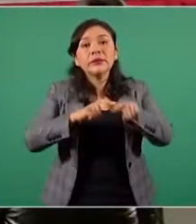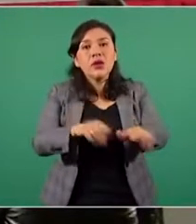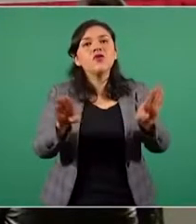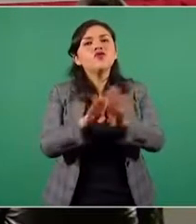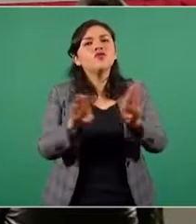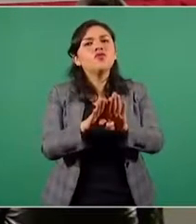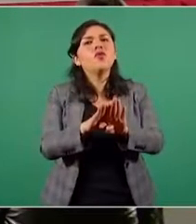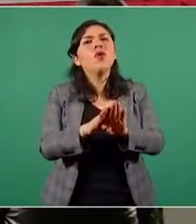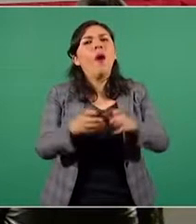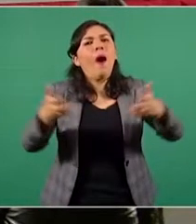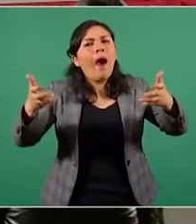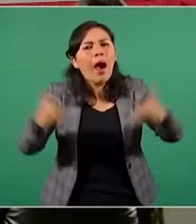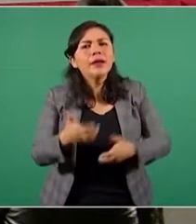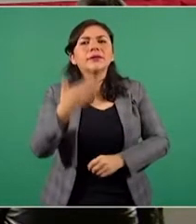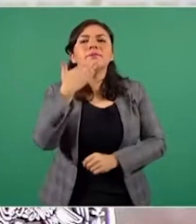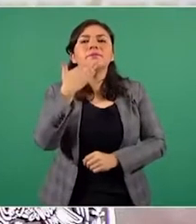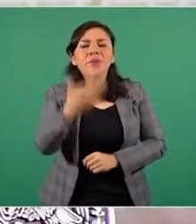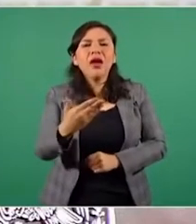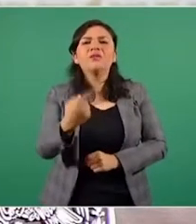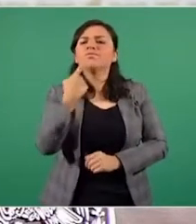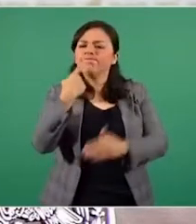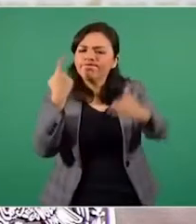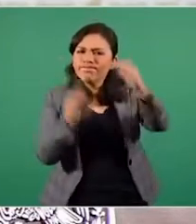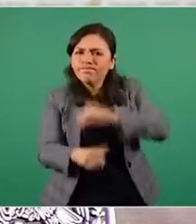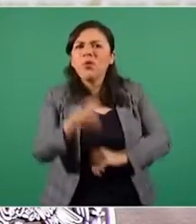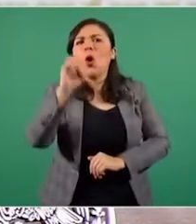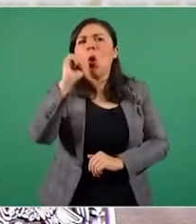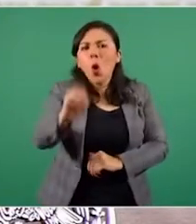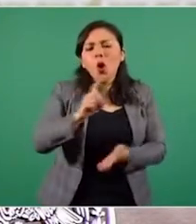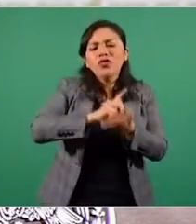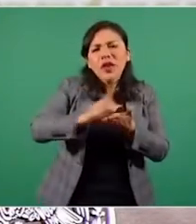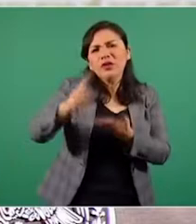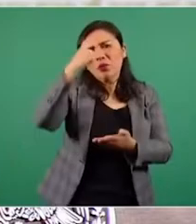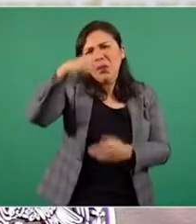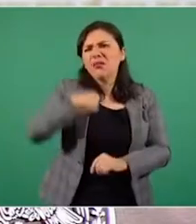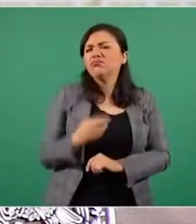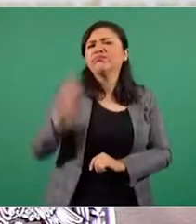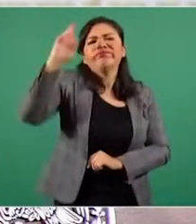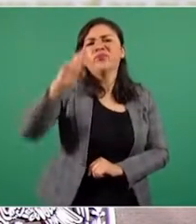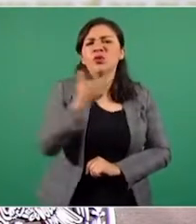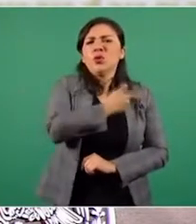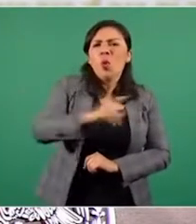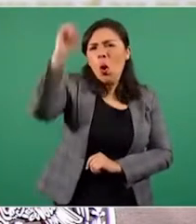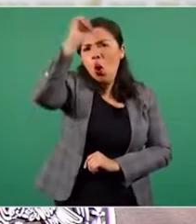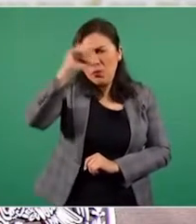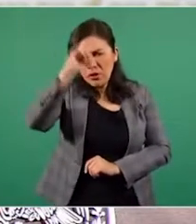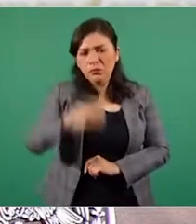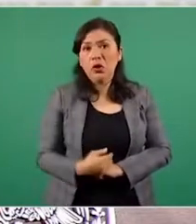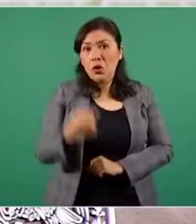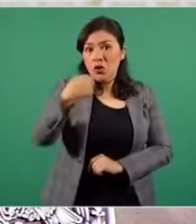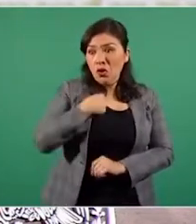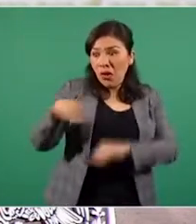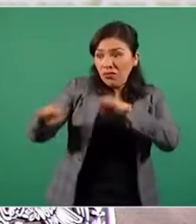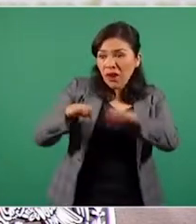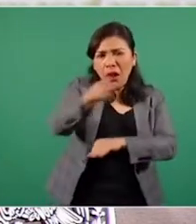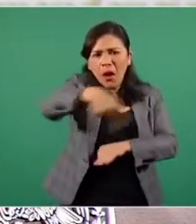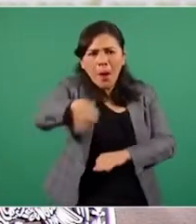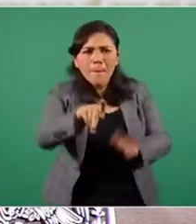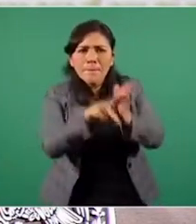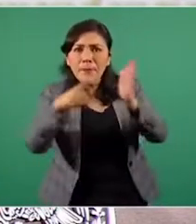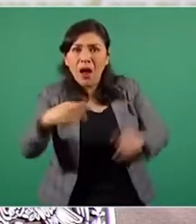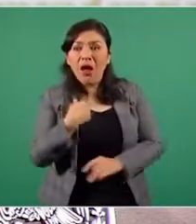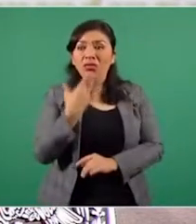ejercicio de la denuncia y del derecho de réplica. Aquí no se denigra el trabajo periodístico, se